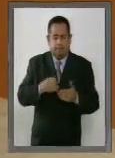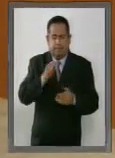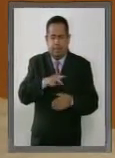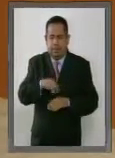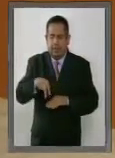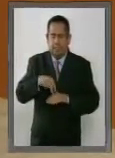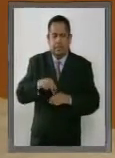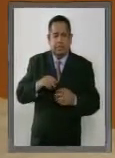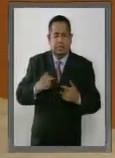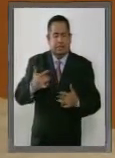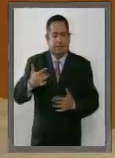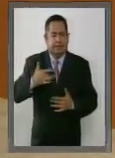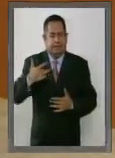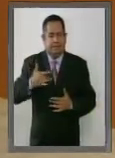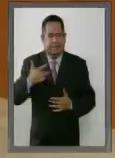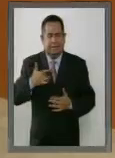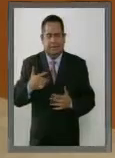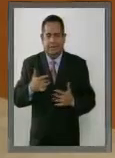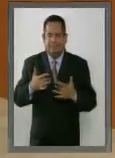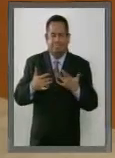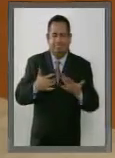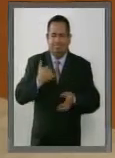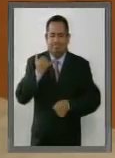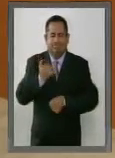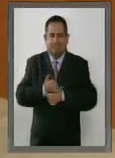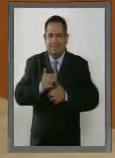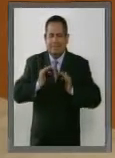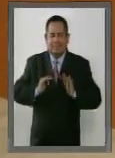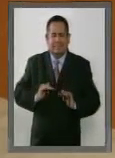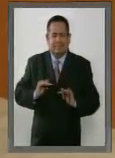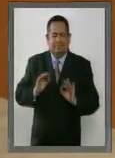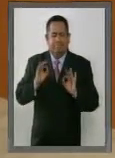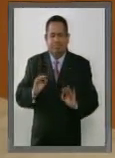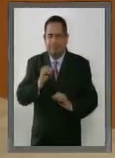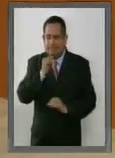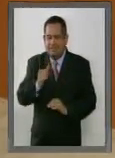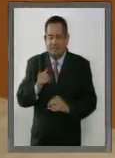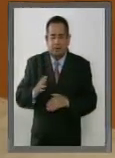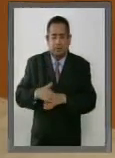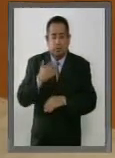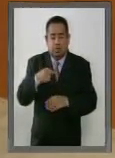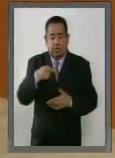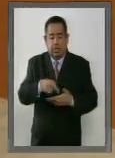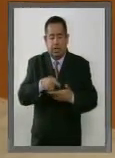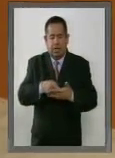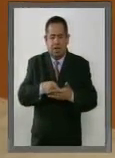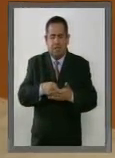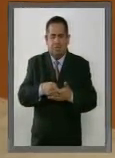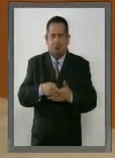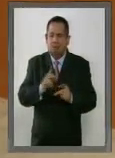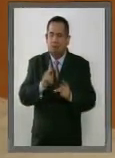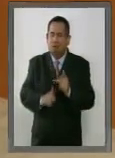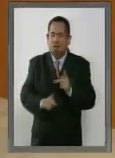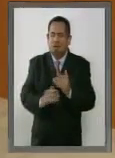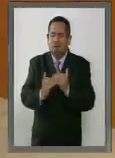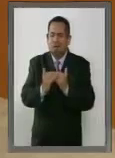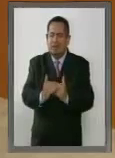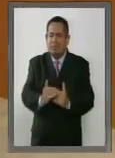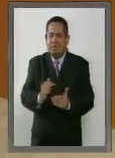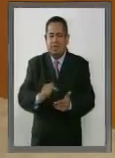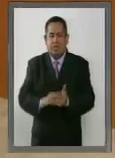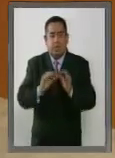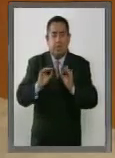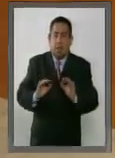con la sensación de insatisfacción porque esta reforma se queda muy corta. Está